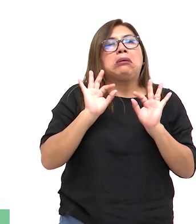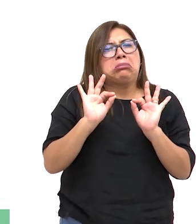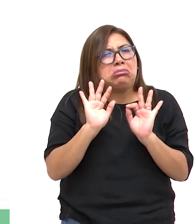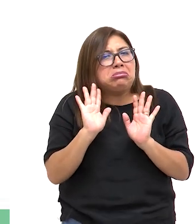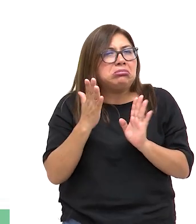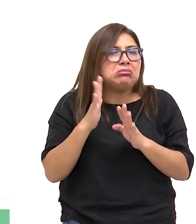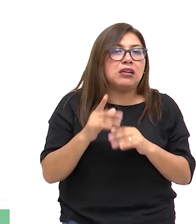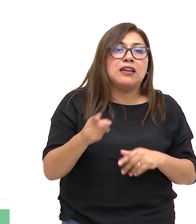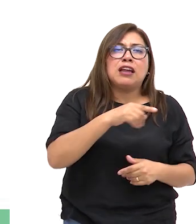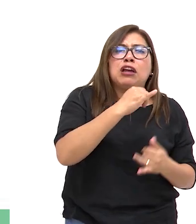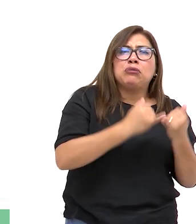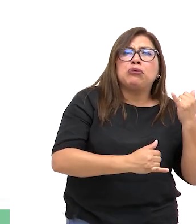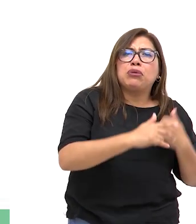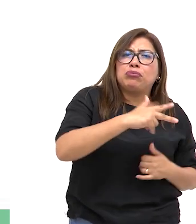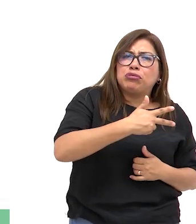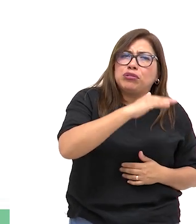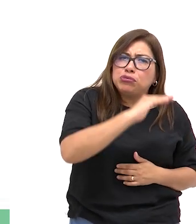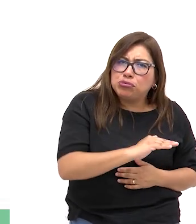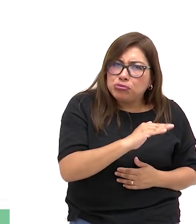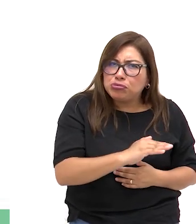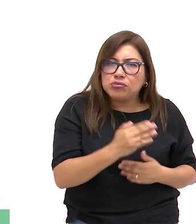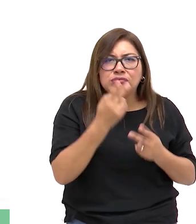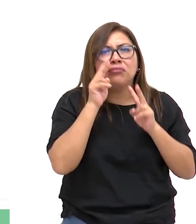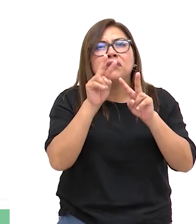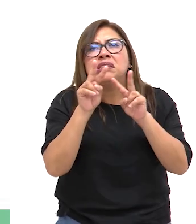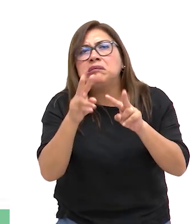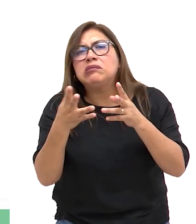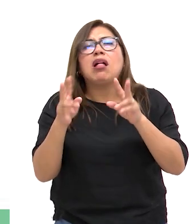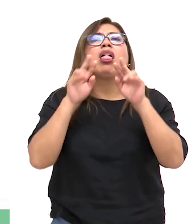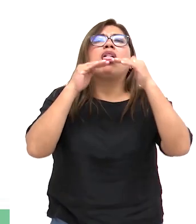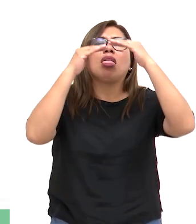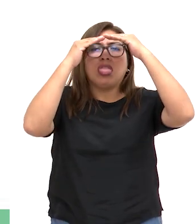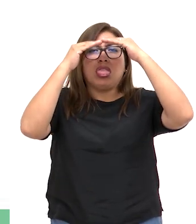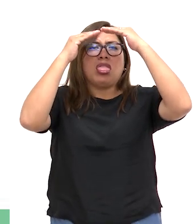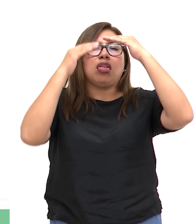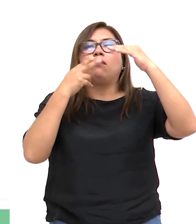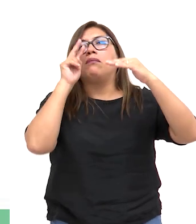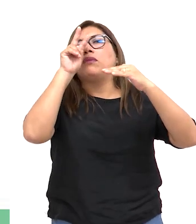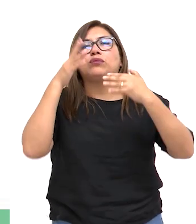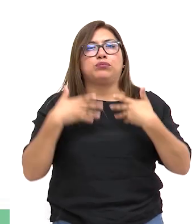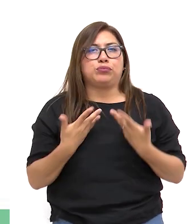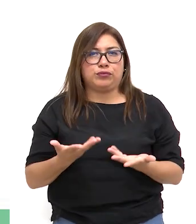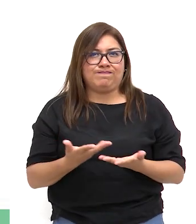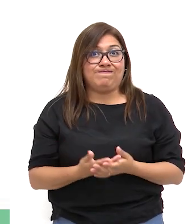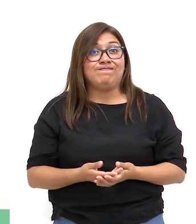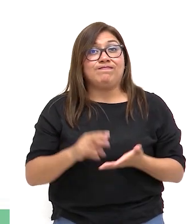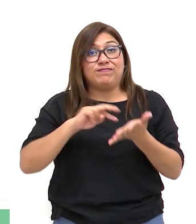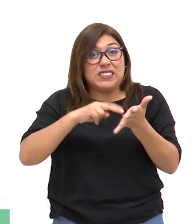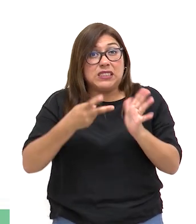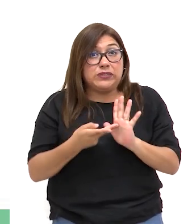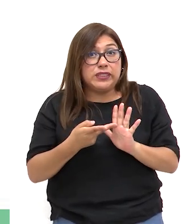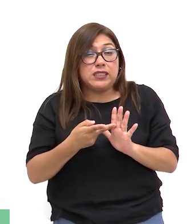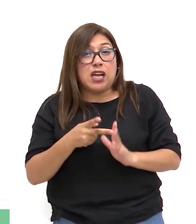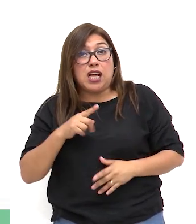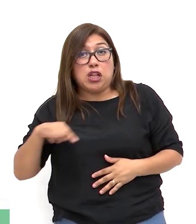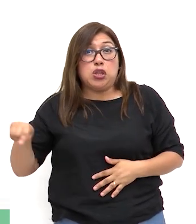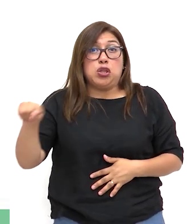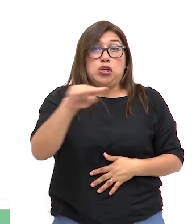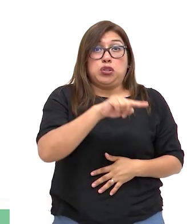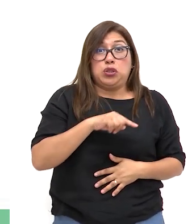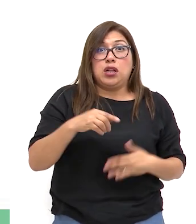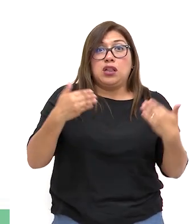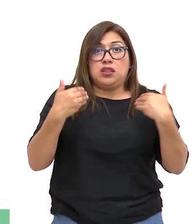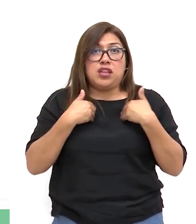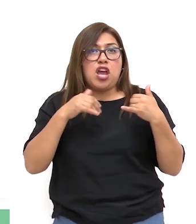Y la persona de estatura baja no alcanza a ver el partido. Esto da por hecho que todas las personas tienen las